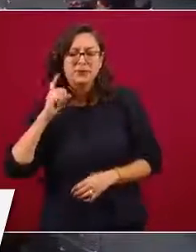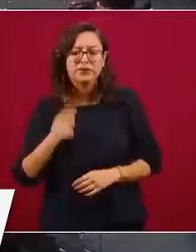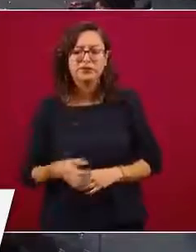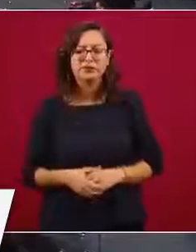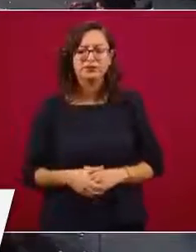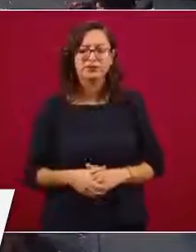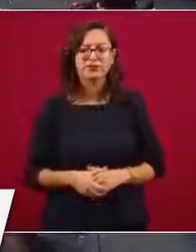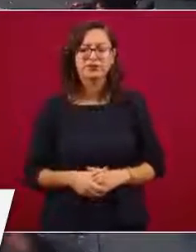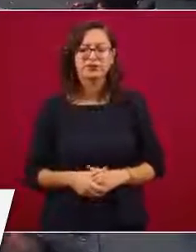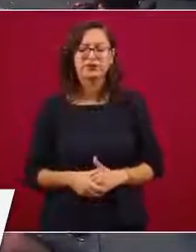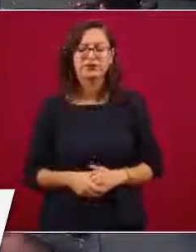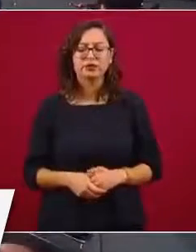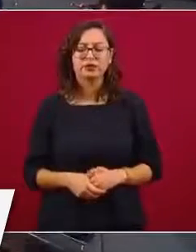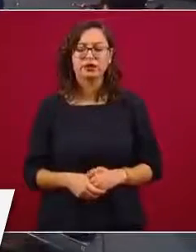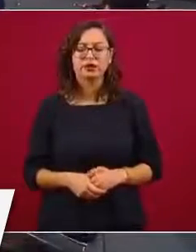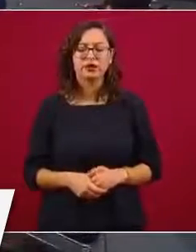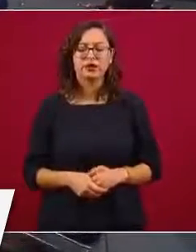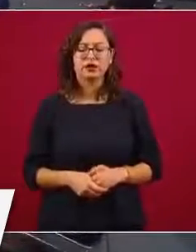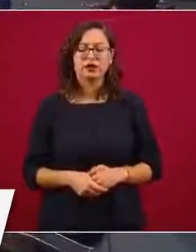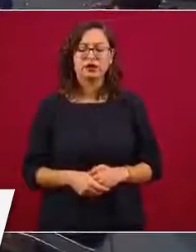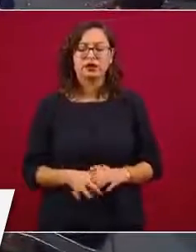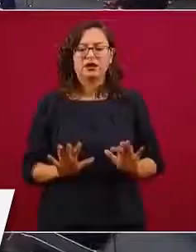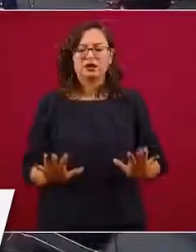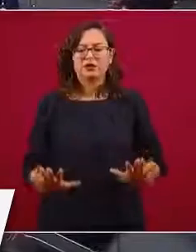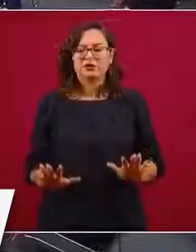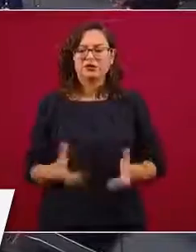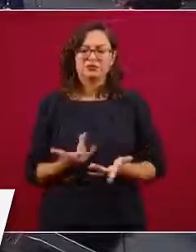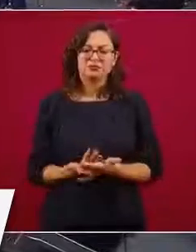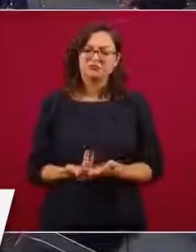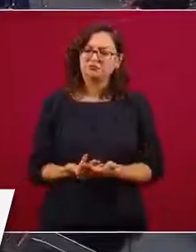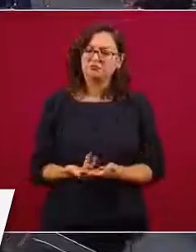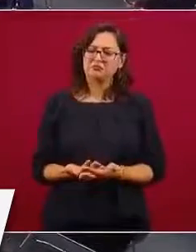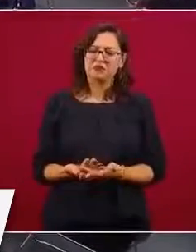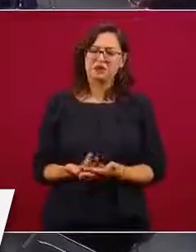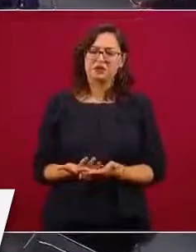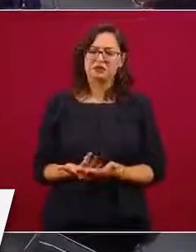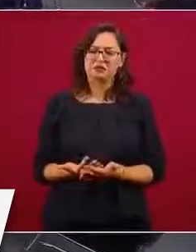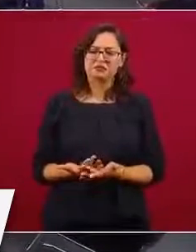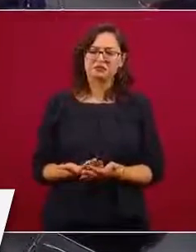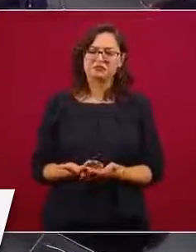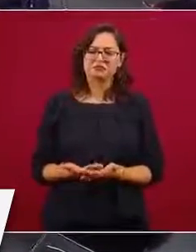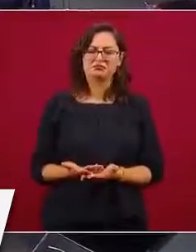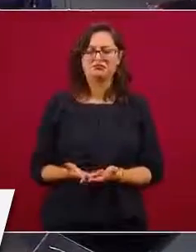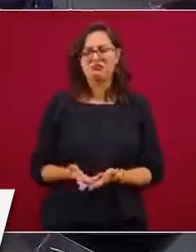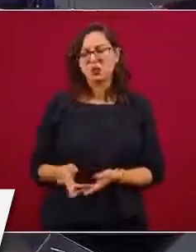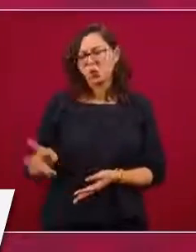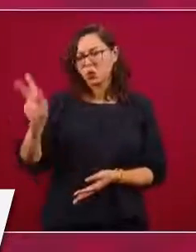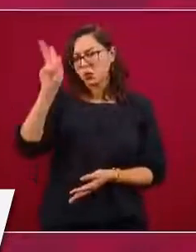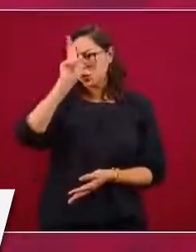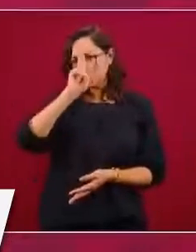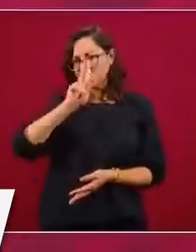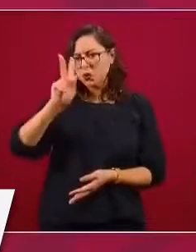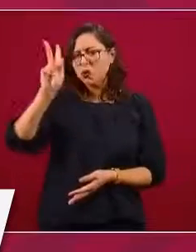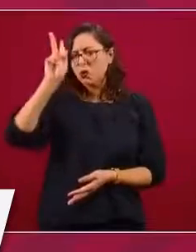de los números que solicitan? Estamos esperando y estamos actuando con cierta prudencia porque